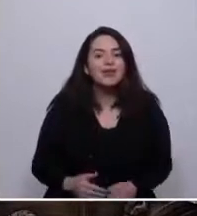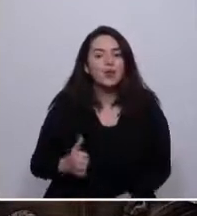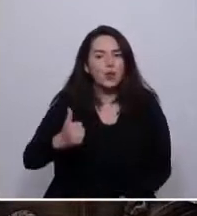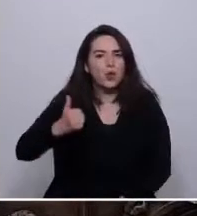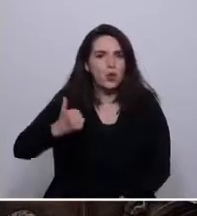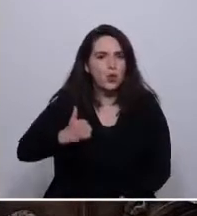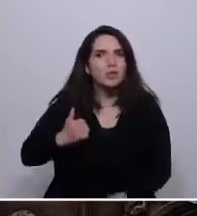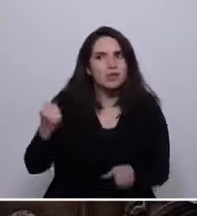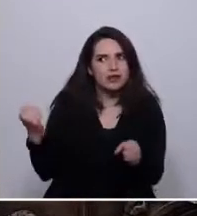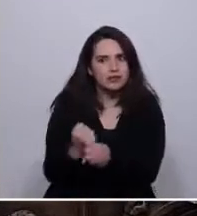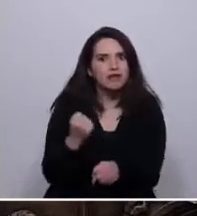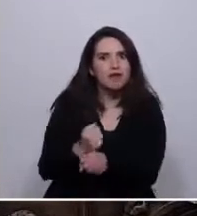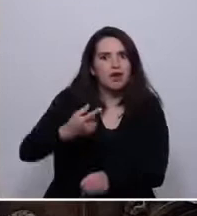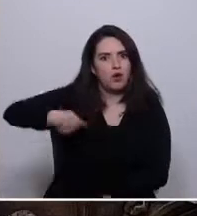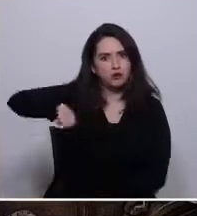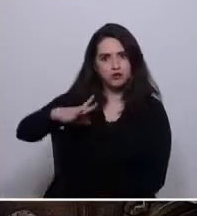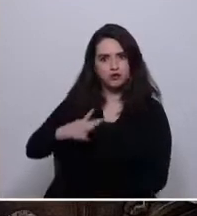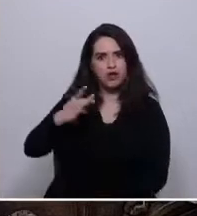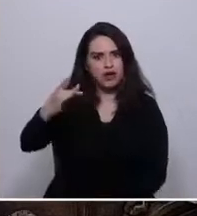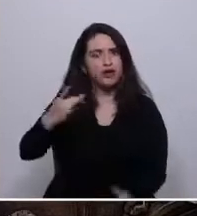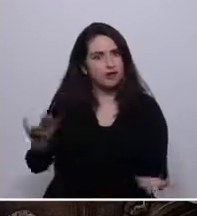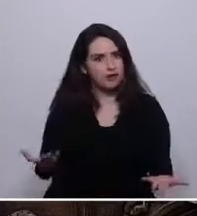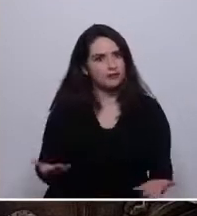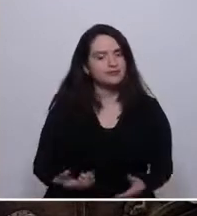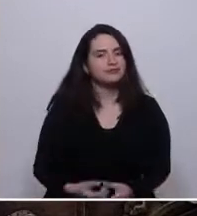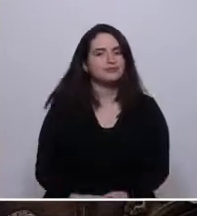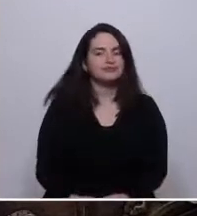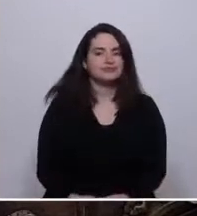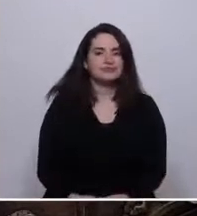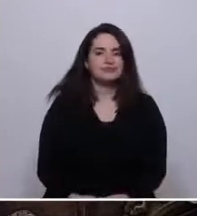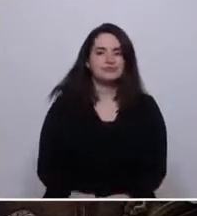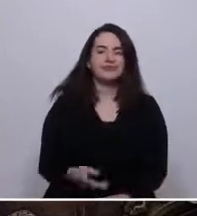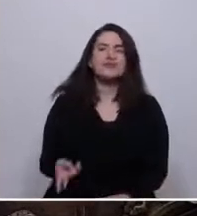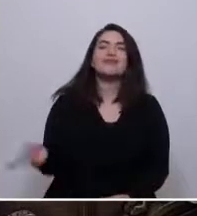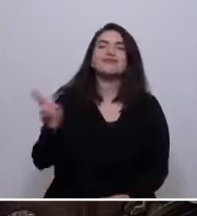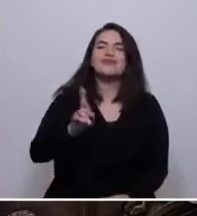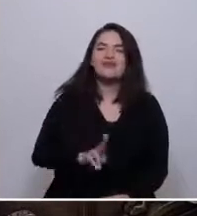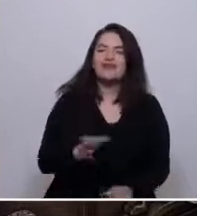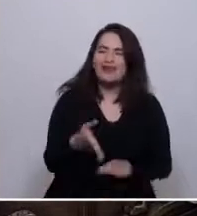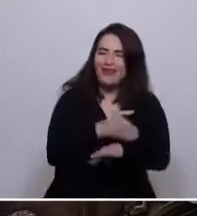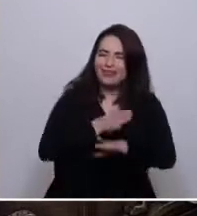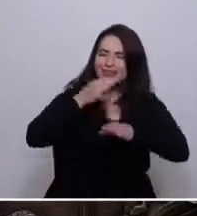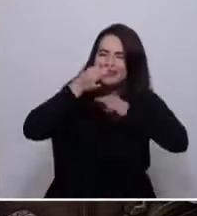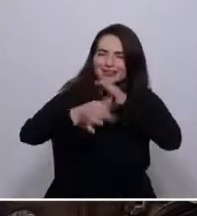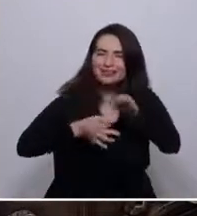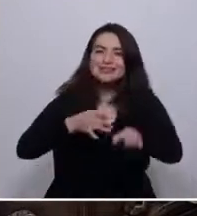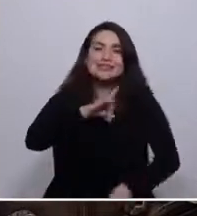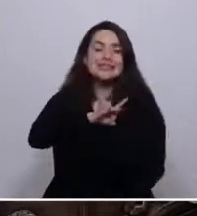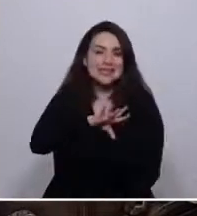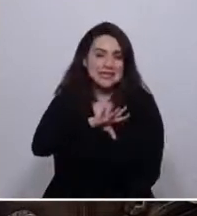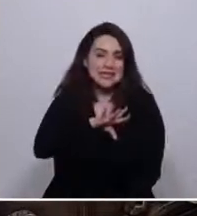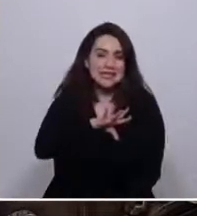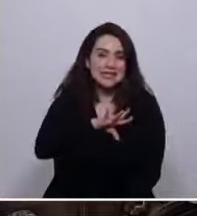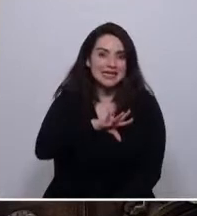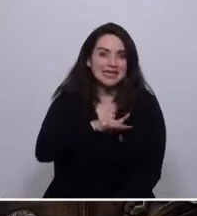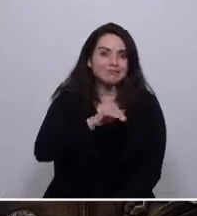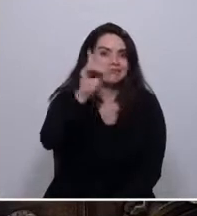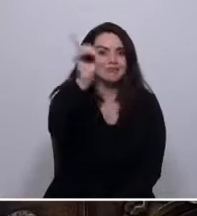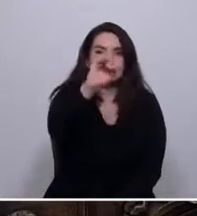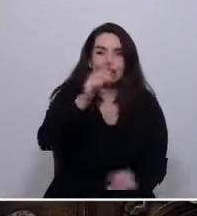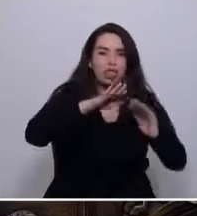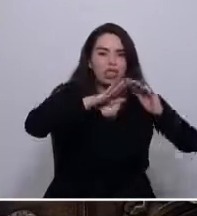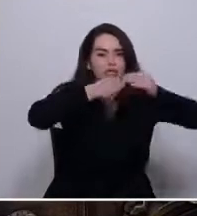fuimos elegidos. Volviendo a la imagen de Voltaire, Chile no va a hundirse,